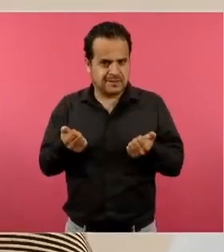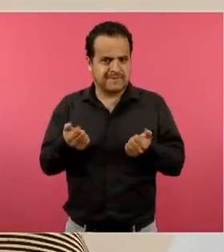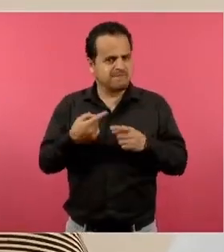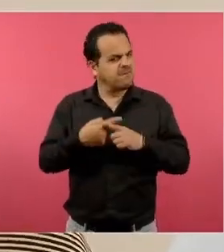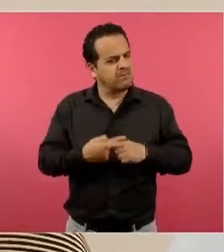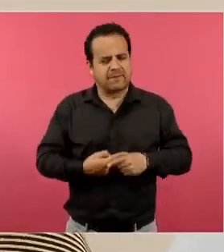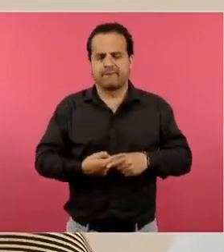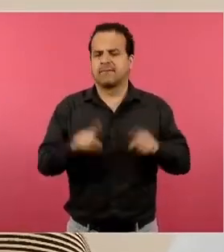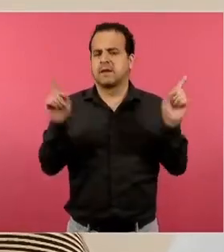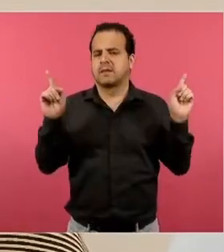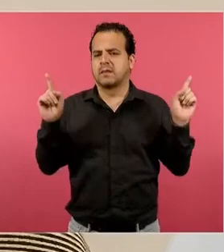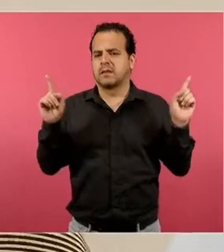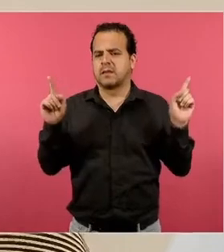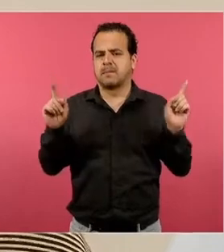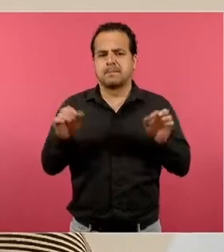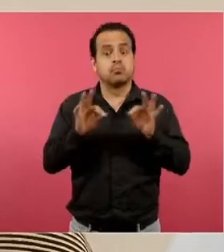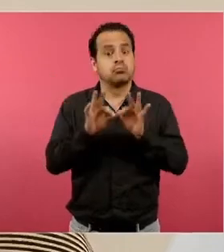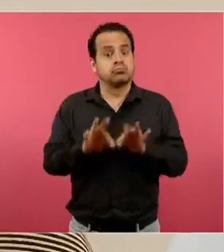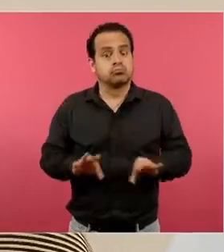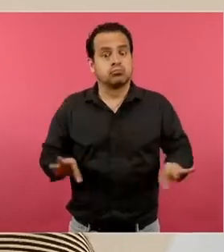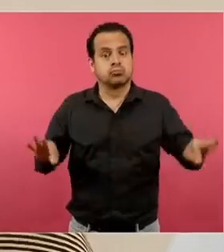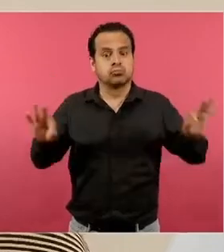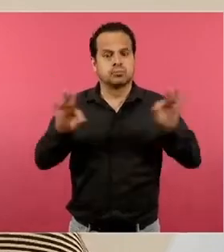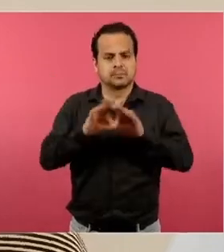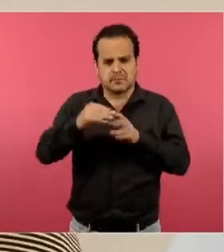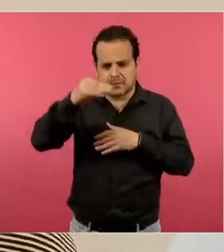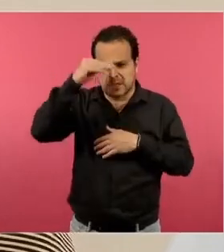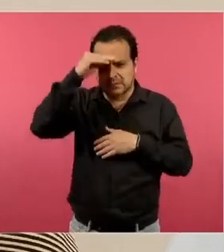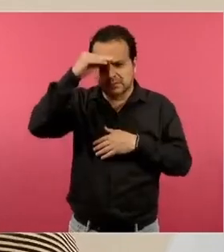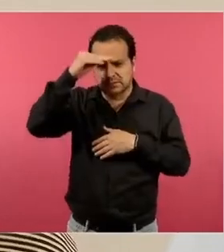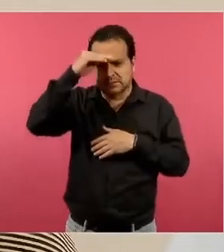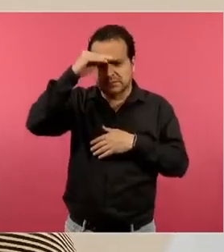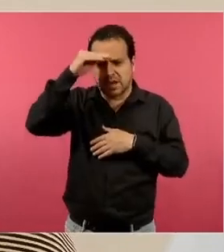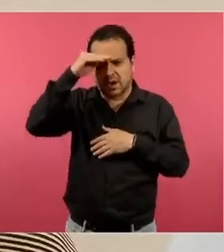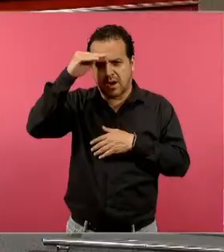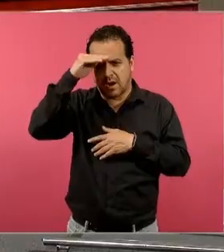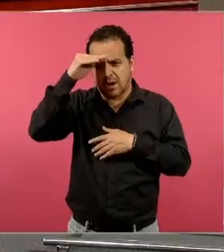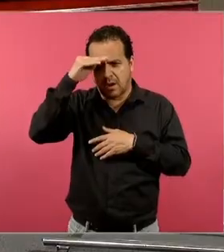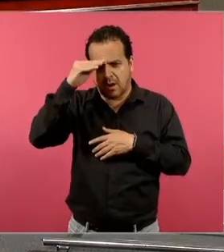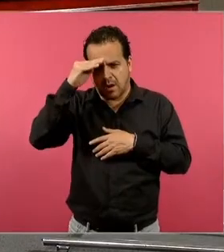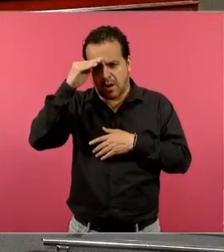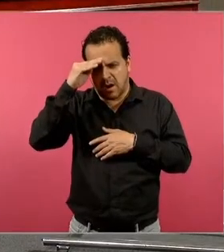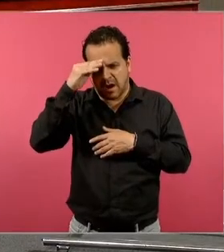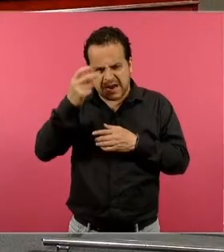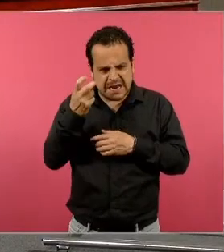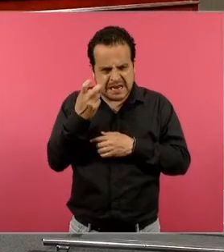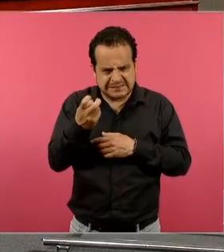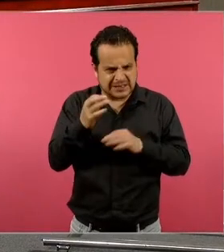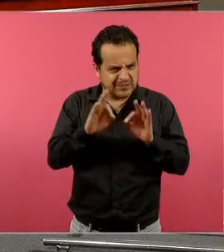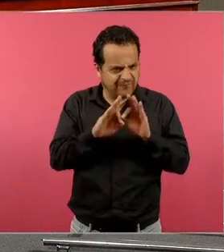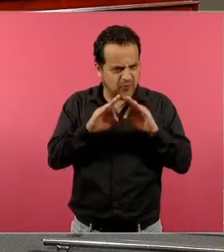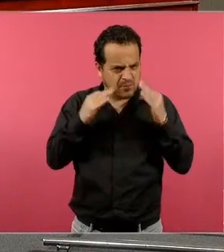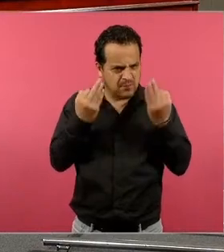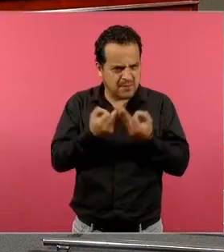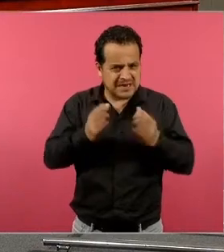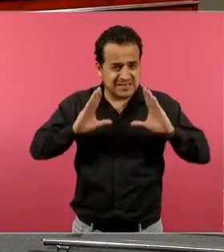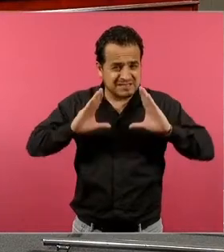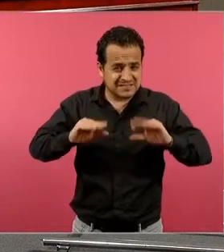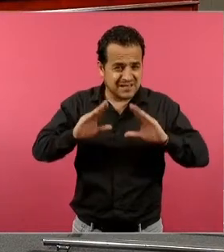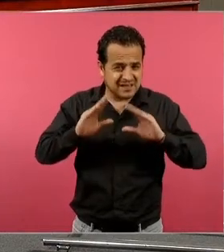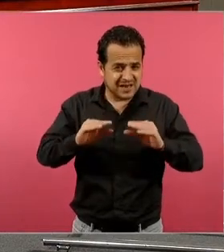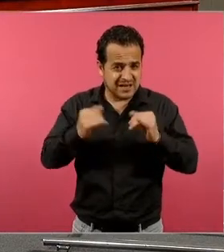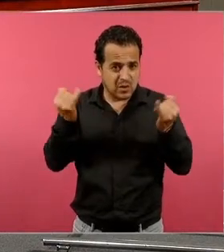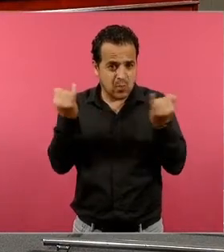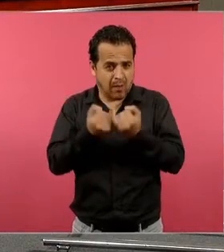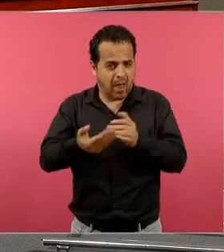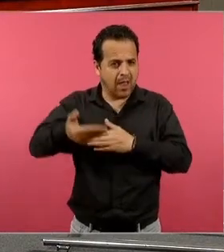importante empezarlo a reflexionar, le sugerimos mucho el repensar justamente este tipo de frases porque muchas